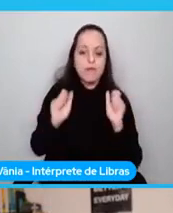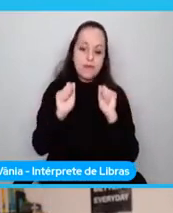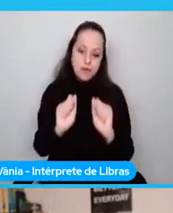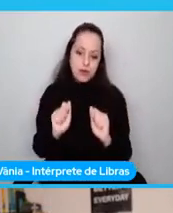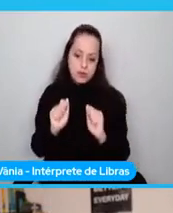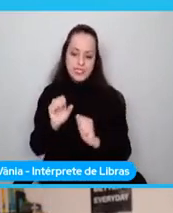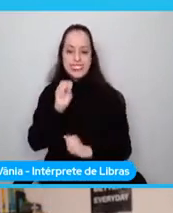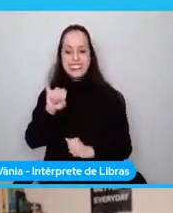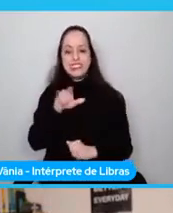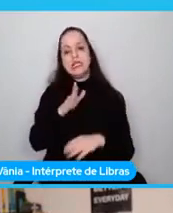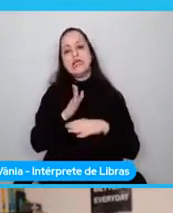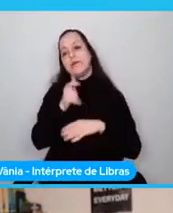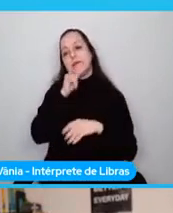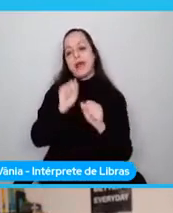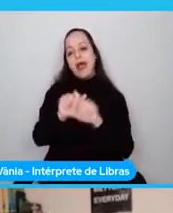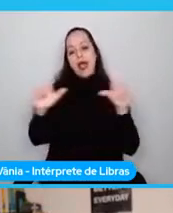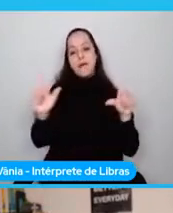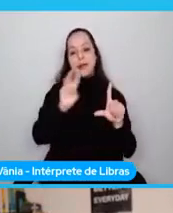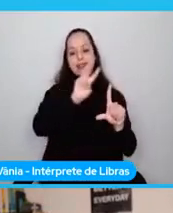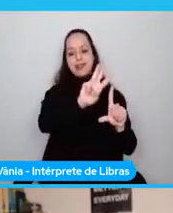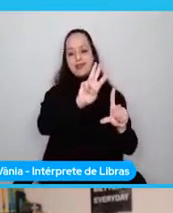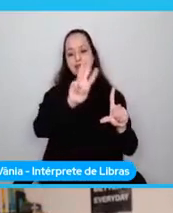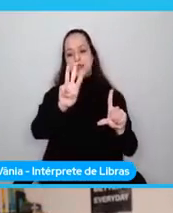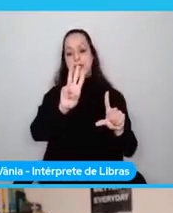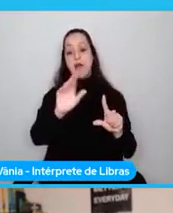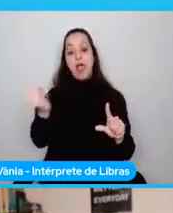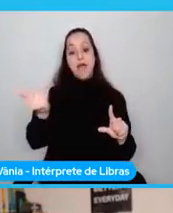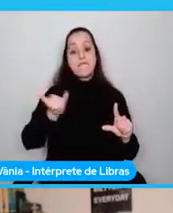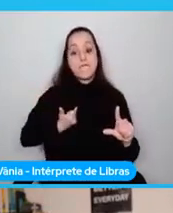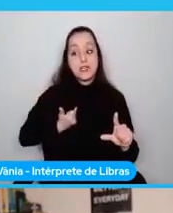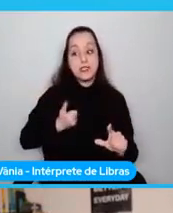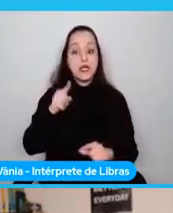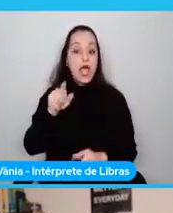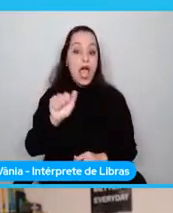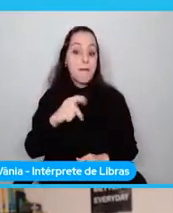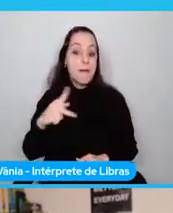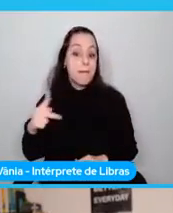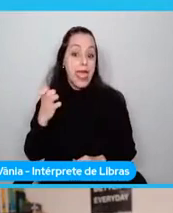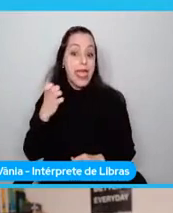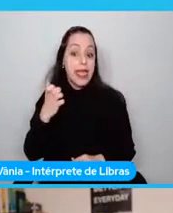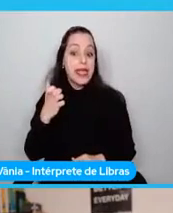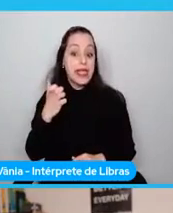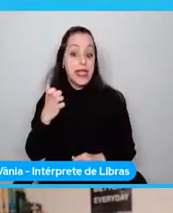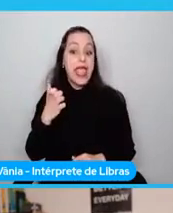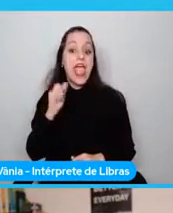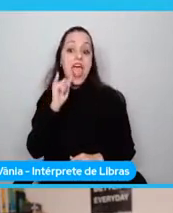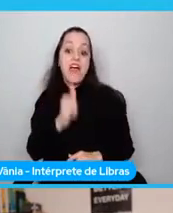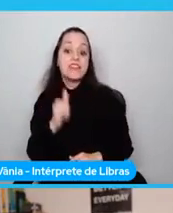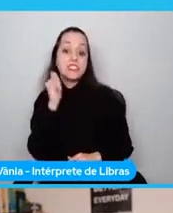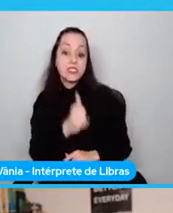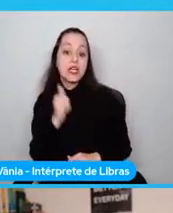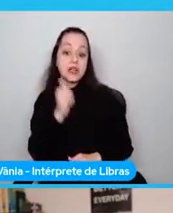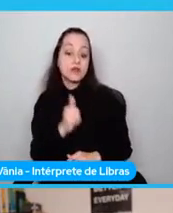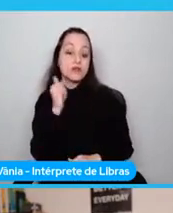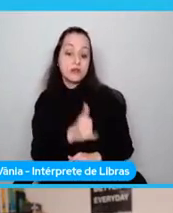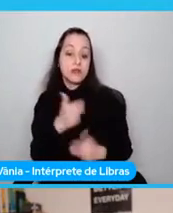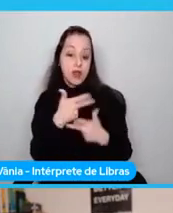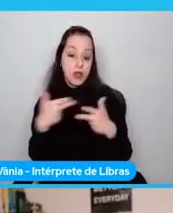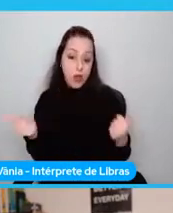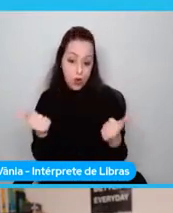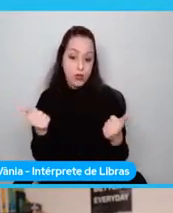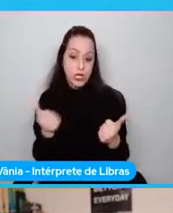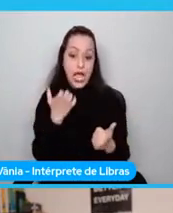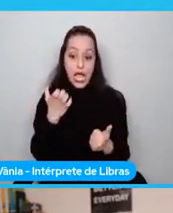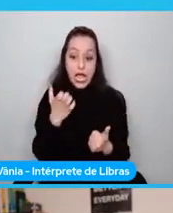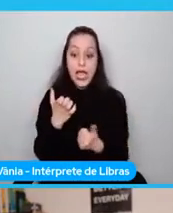y ven que les sale una notificación que dice, tal aplicación, tal página quiere enviarte notificaciones, tal aplicación quiere